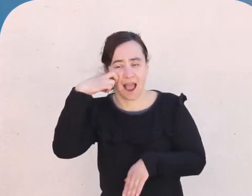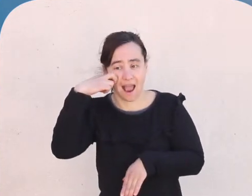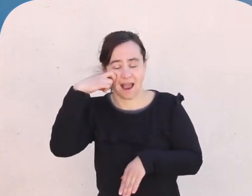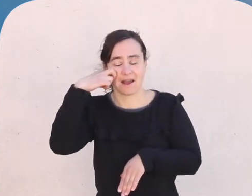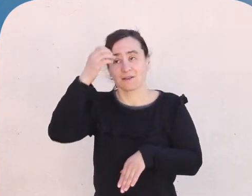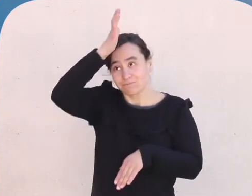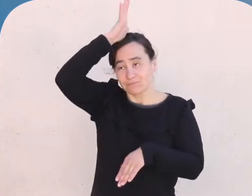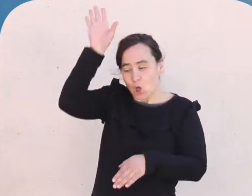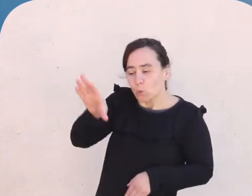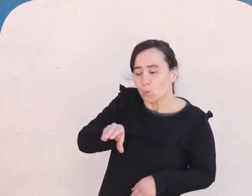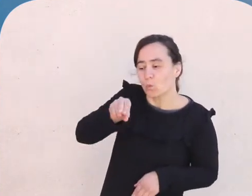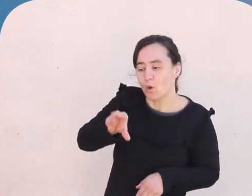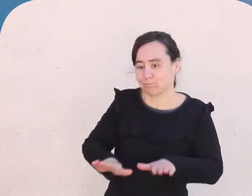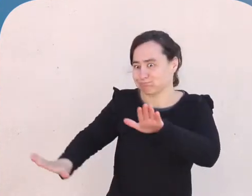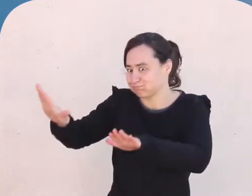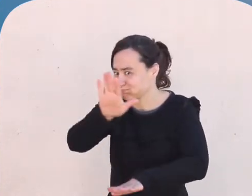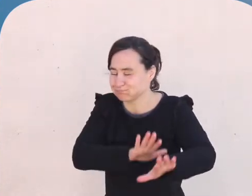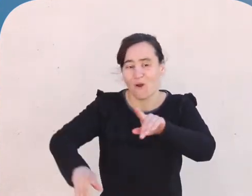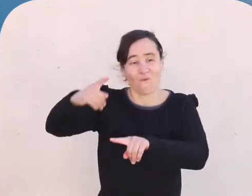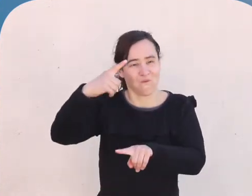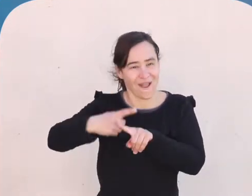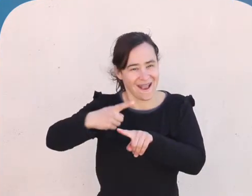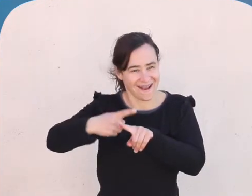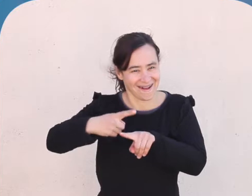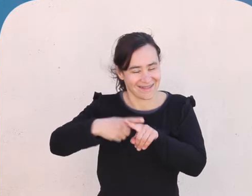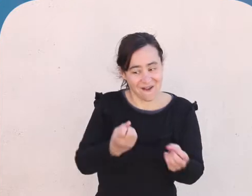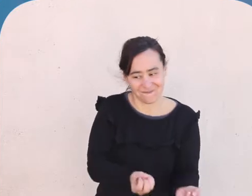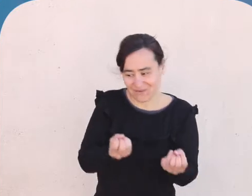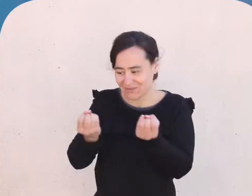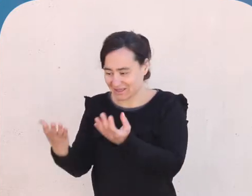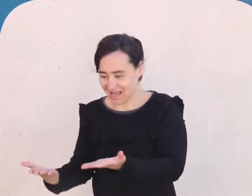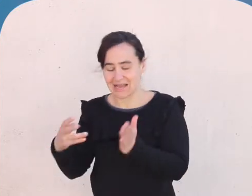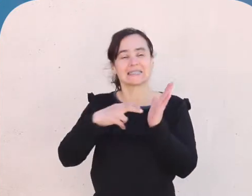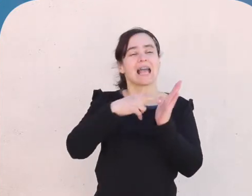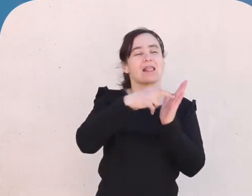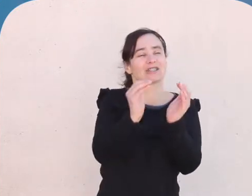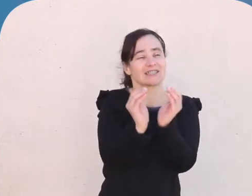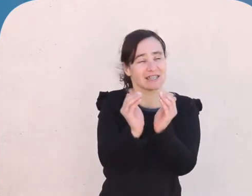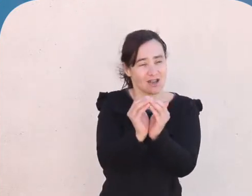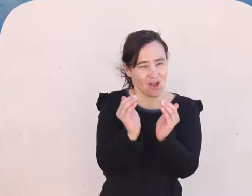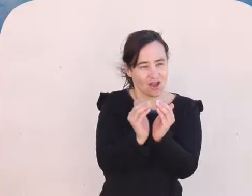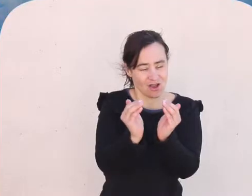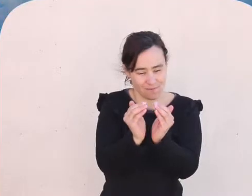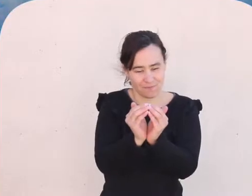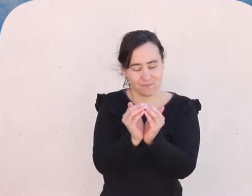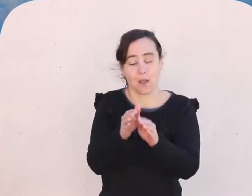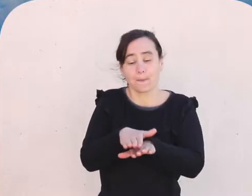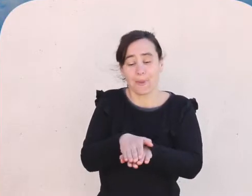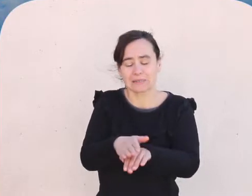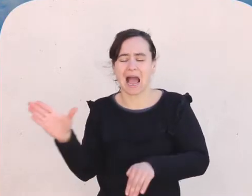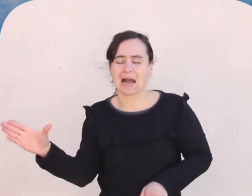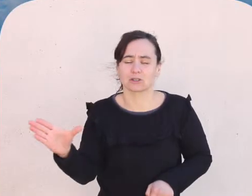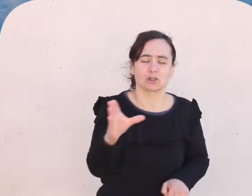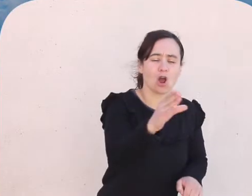le organizaban una fiesta de bienvenida en el salto chico, a la que invitaban a todos los